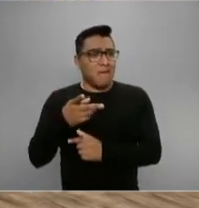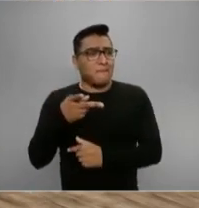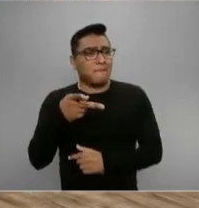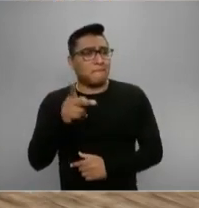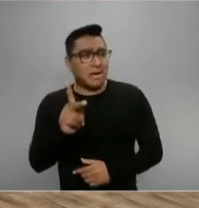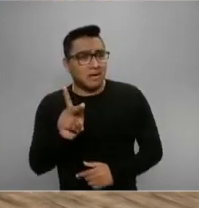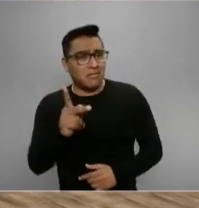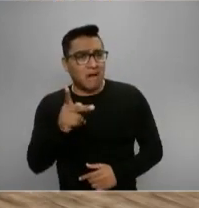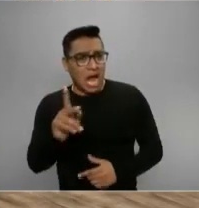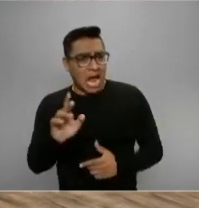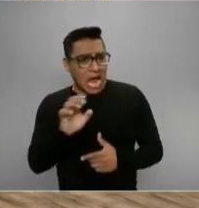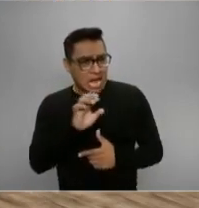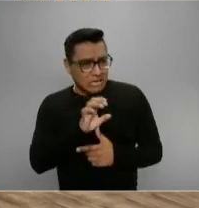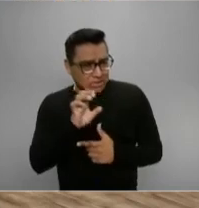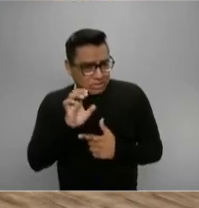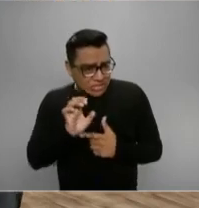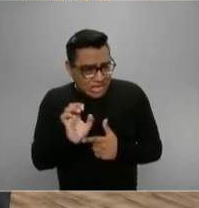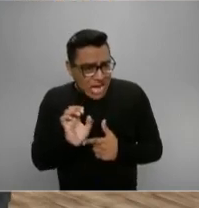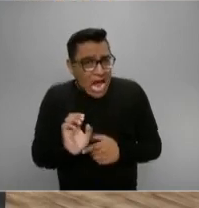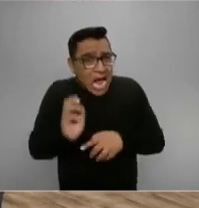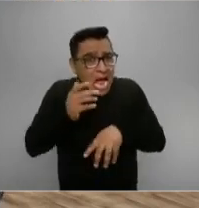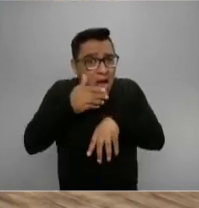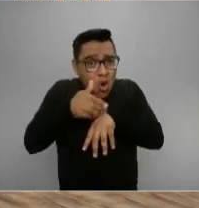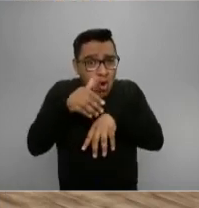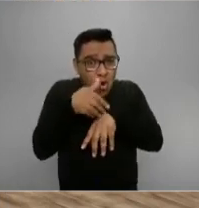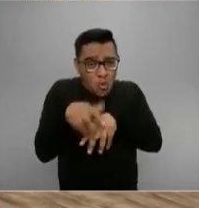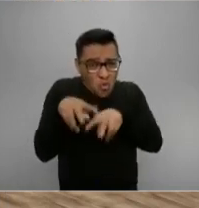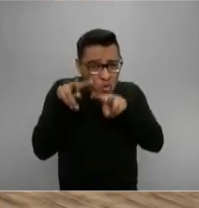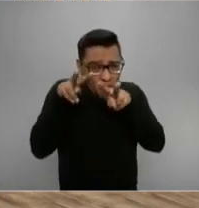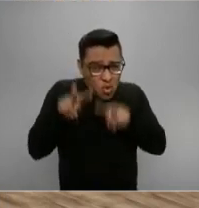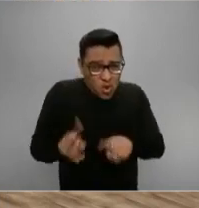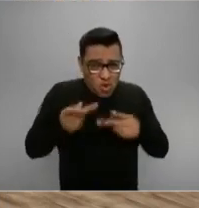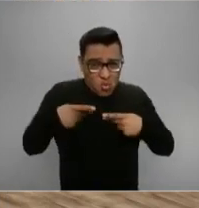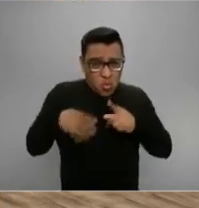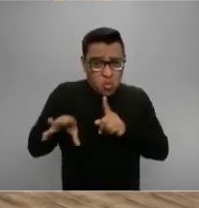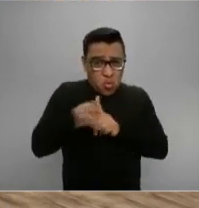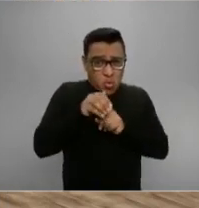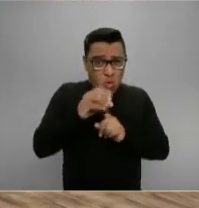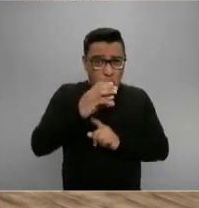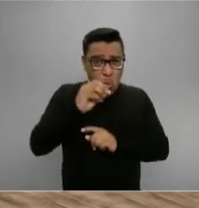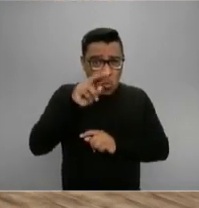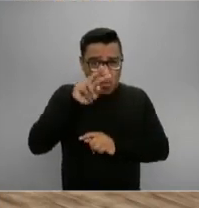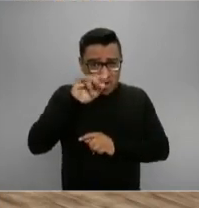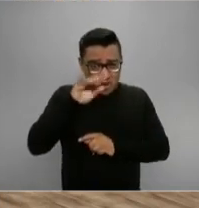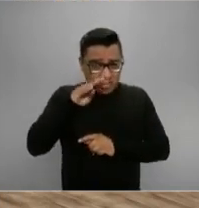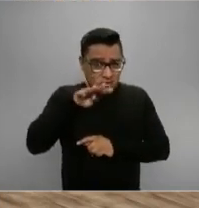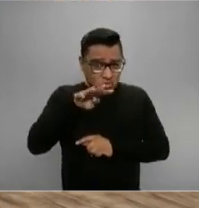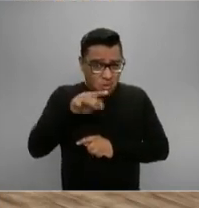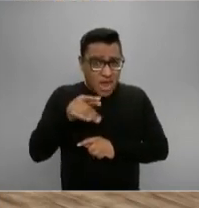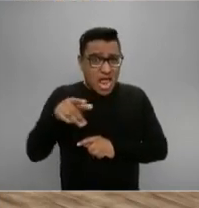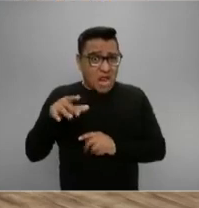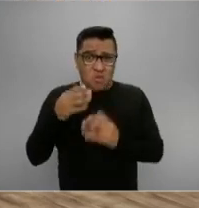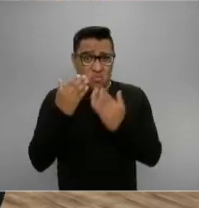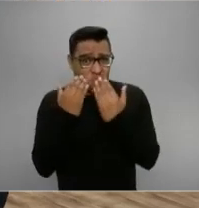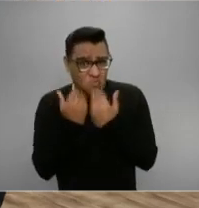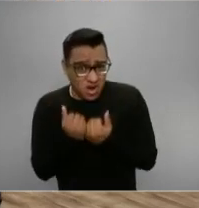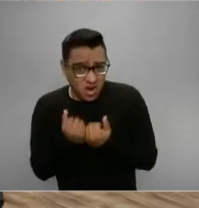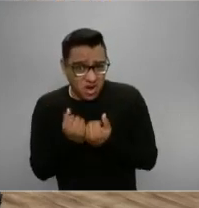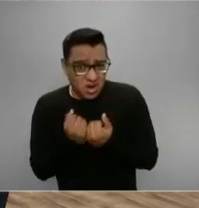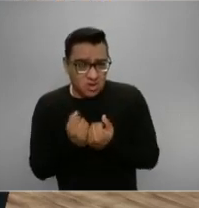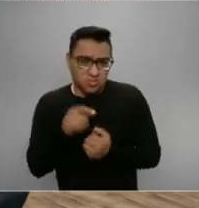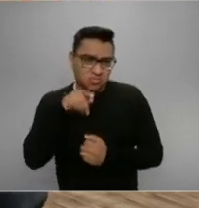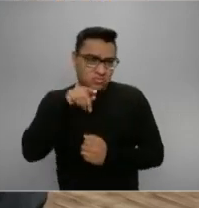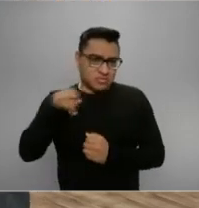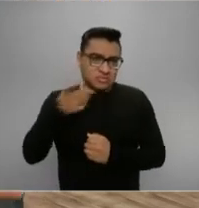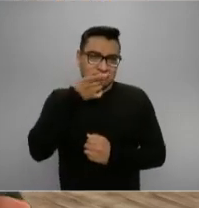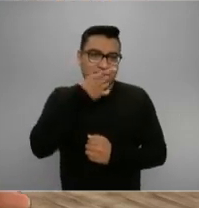número verdadero de casos que hay en México de COVID-19? Le dice, usted reporta, en ese